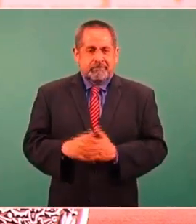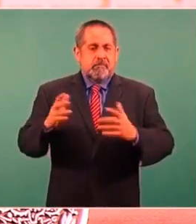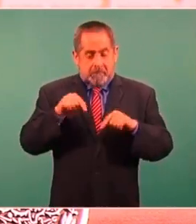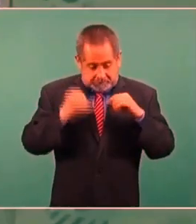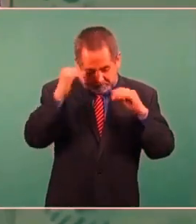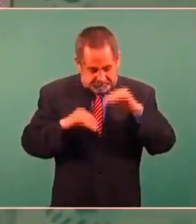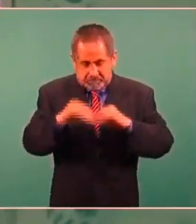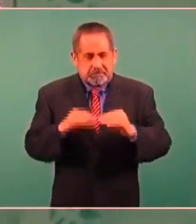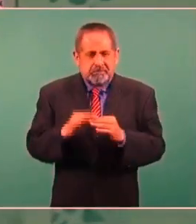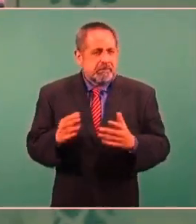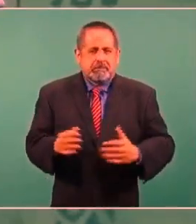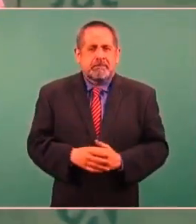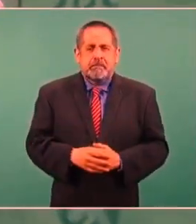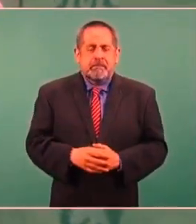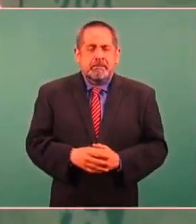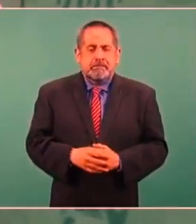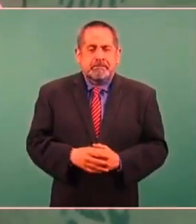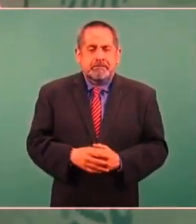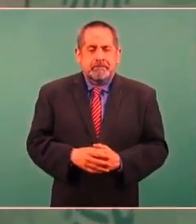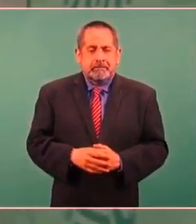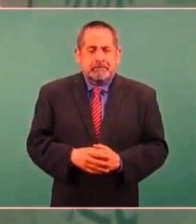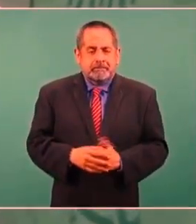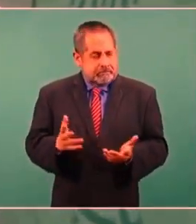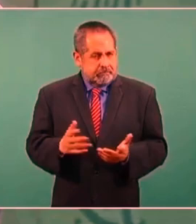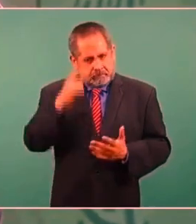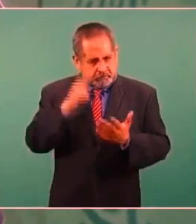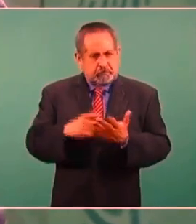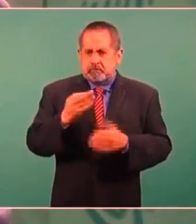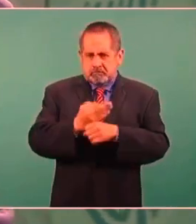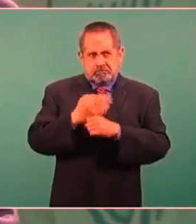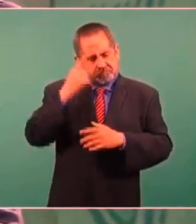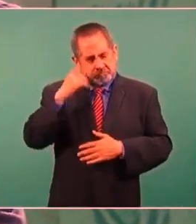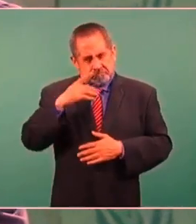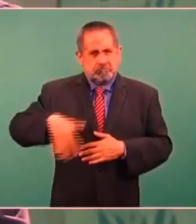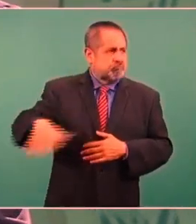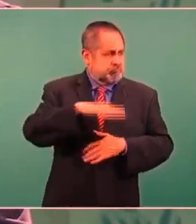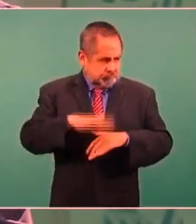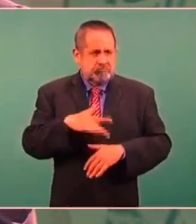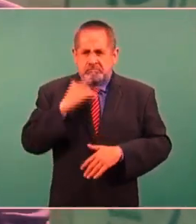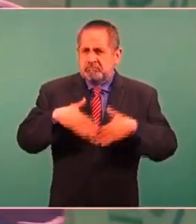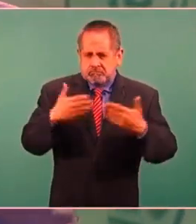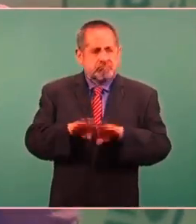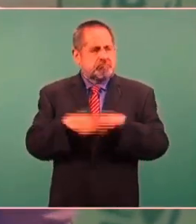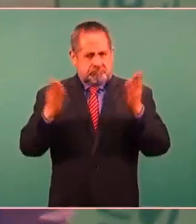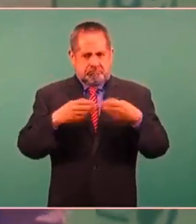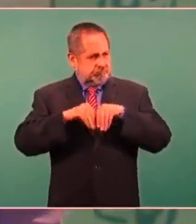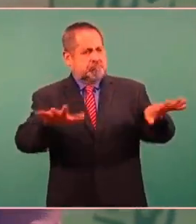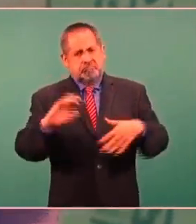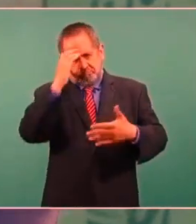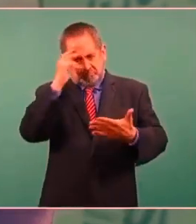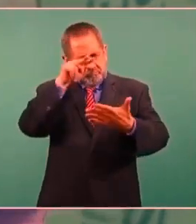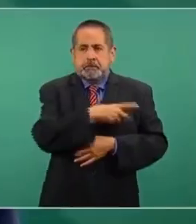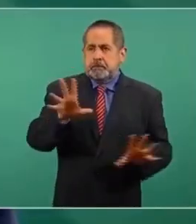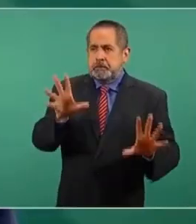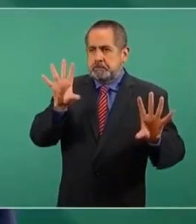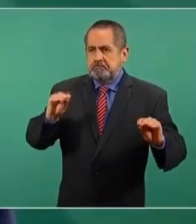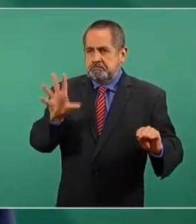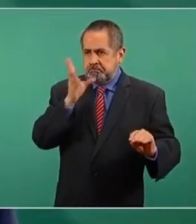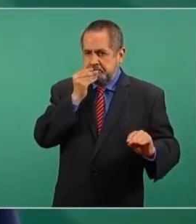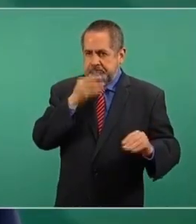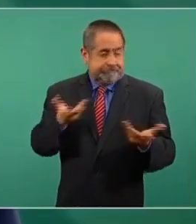elaboró el expediente, pues yo creo que lo mejor para todos es conocer el expediente.